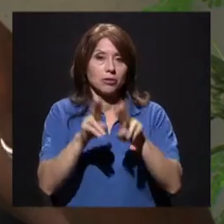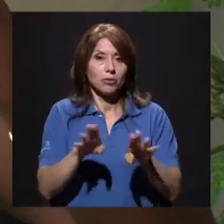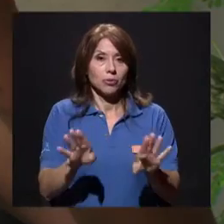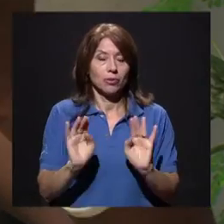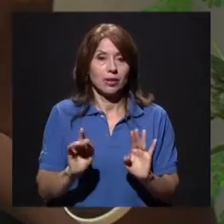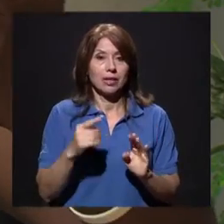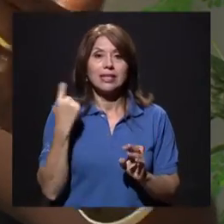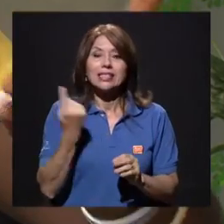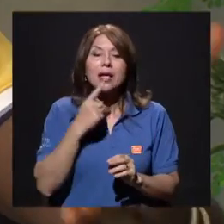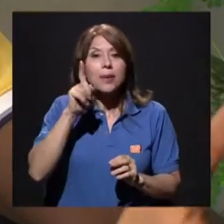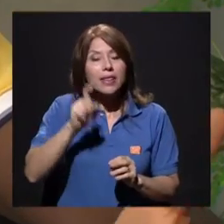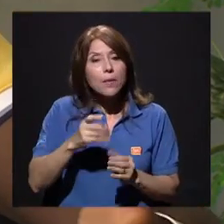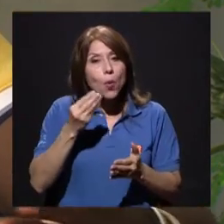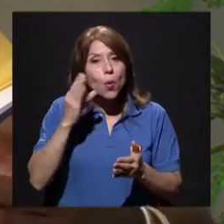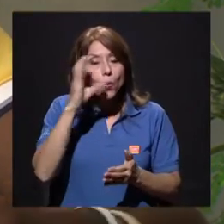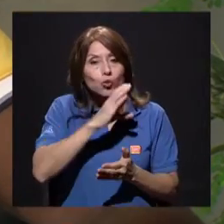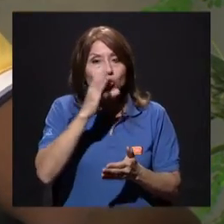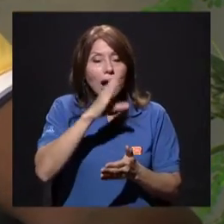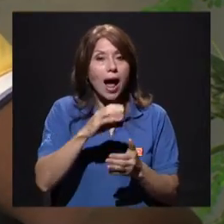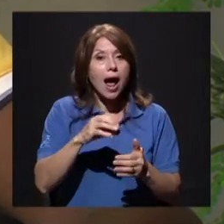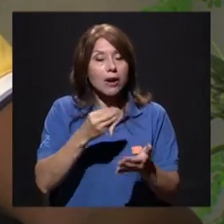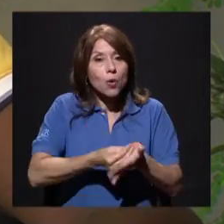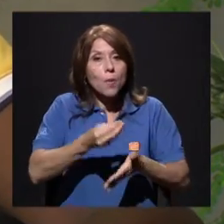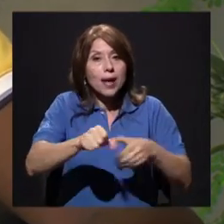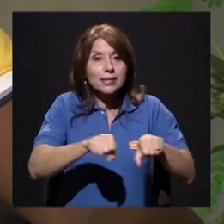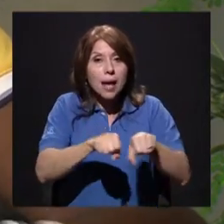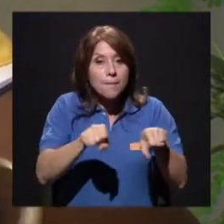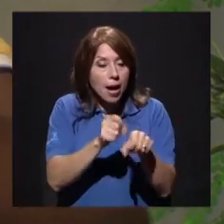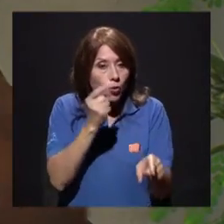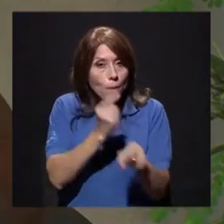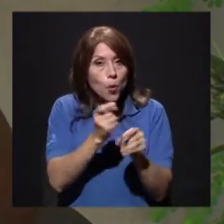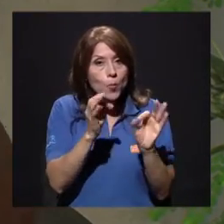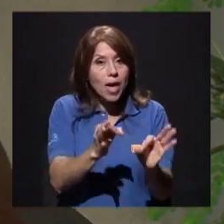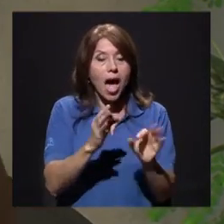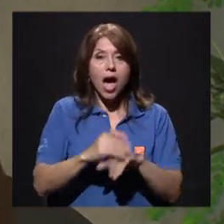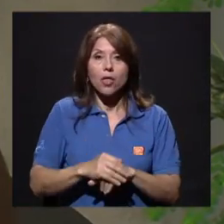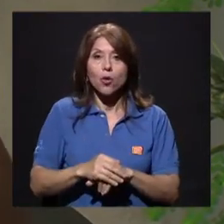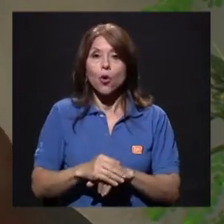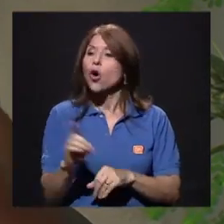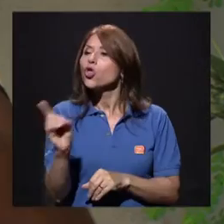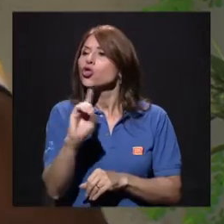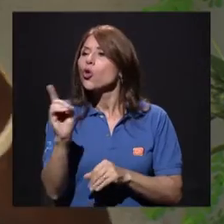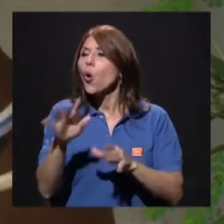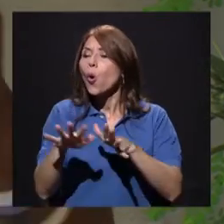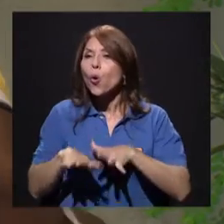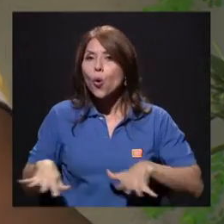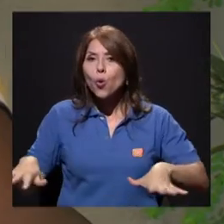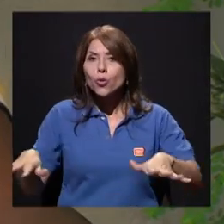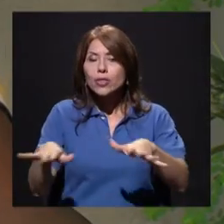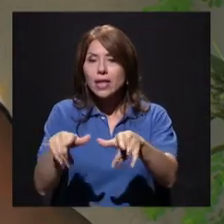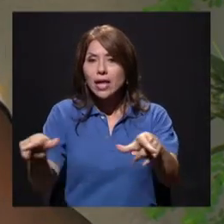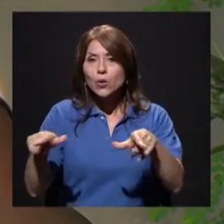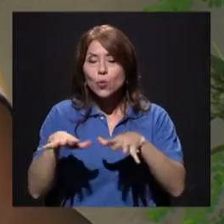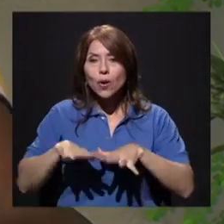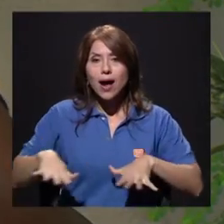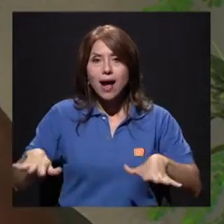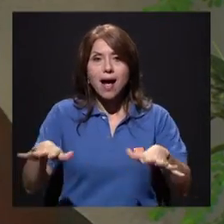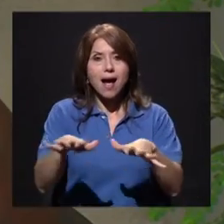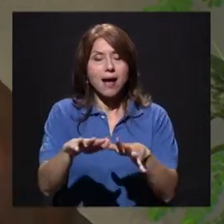el zapato apropiado, asesorarme bien dónde correr, las superficies,